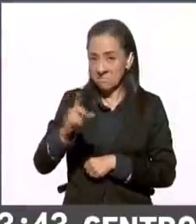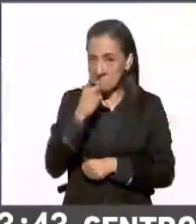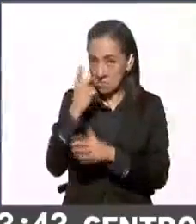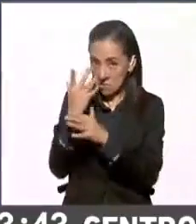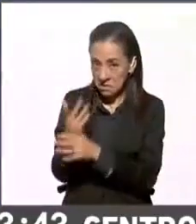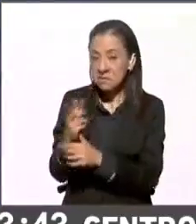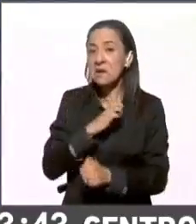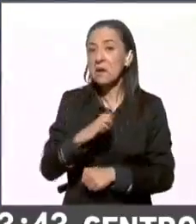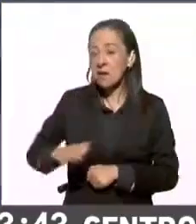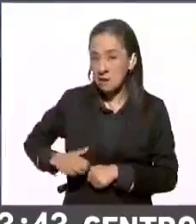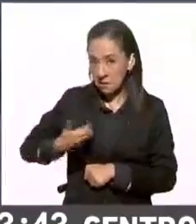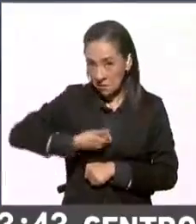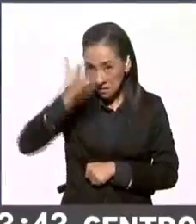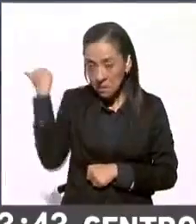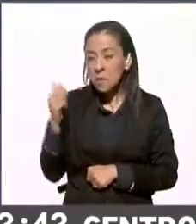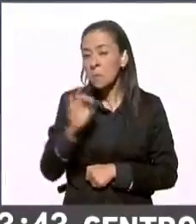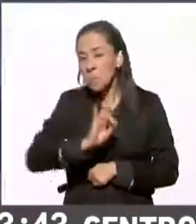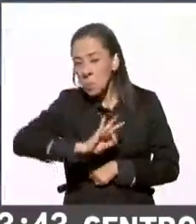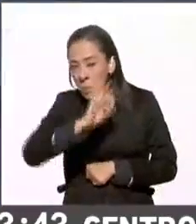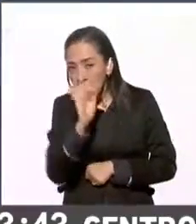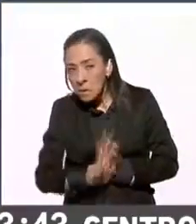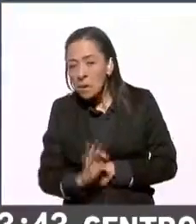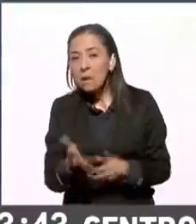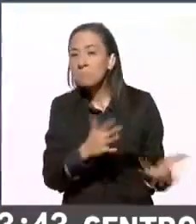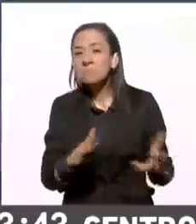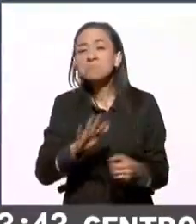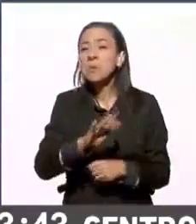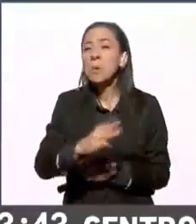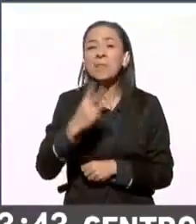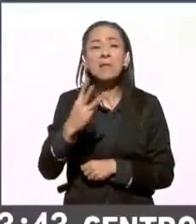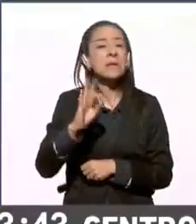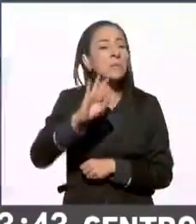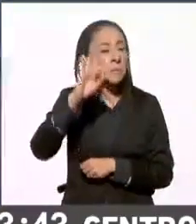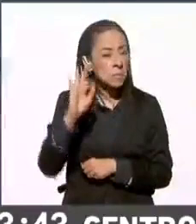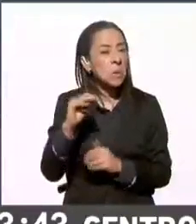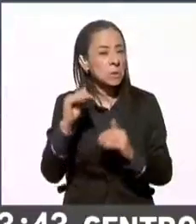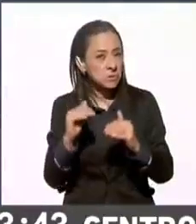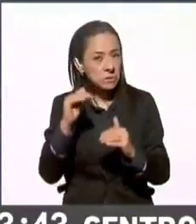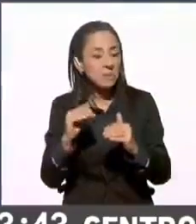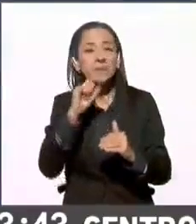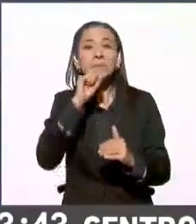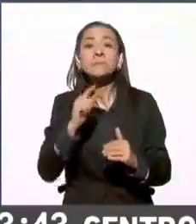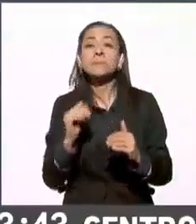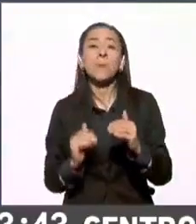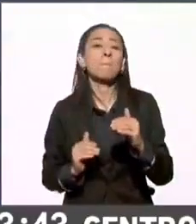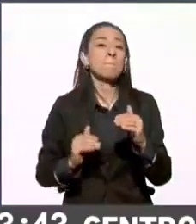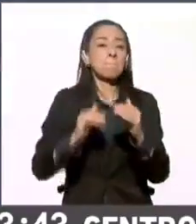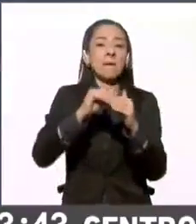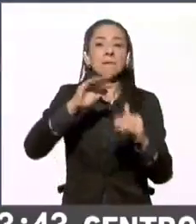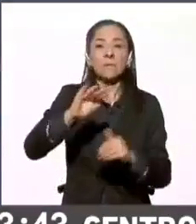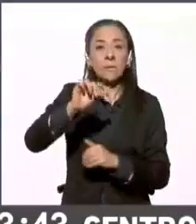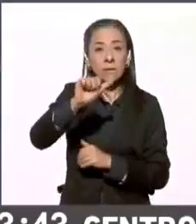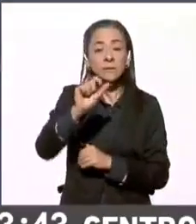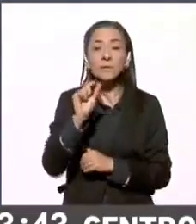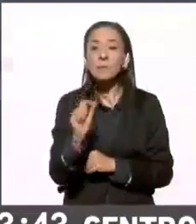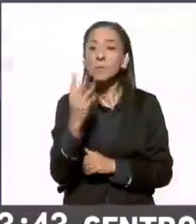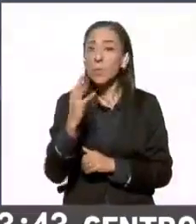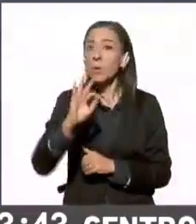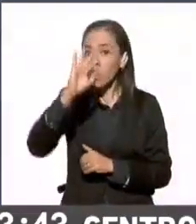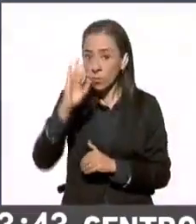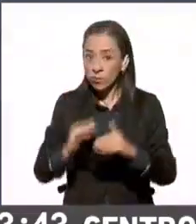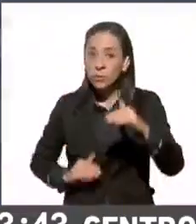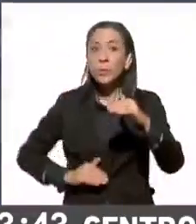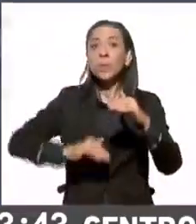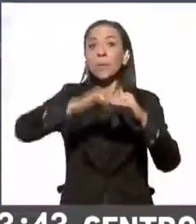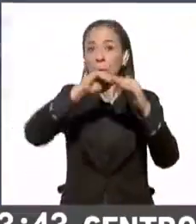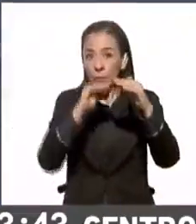posicionó con un porcentaje de votación inferior del 53% y un límite superior del 56.4%. Sí, perdón.